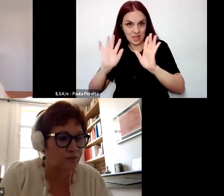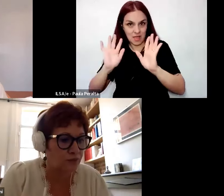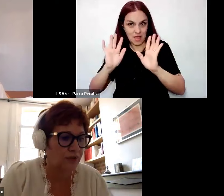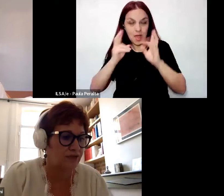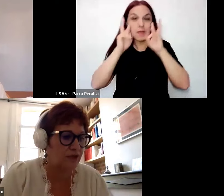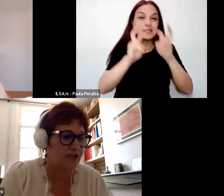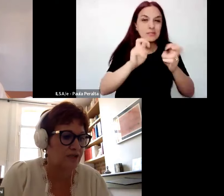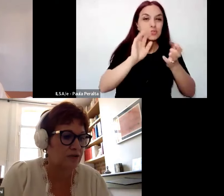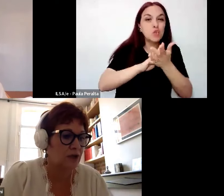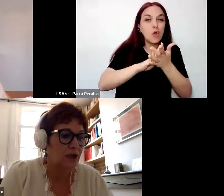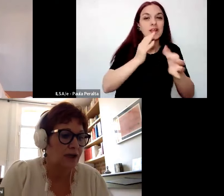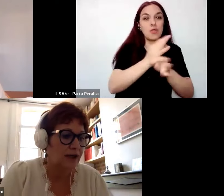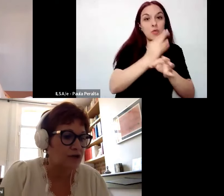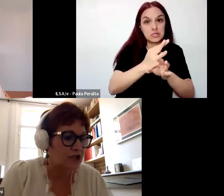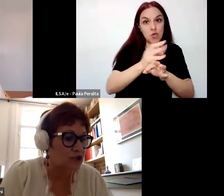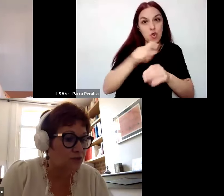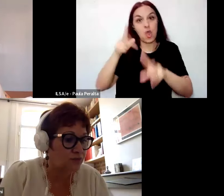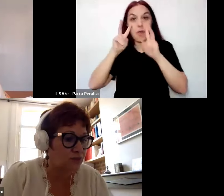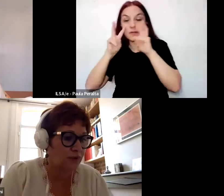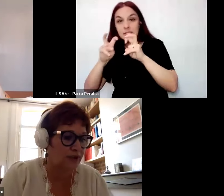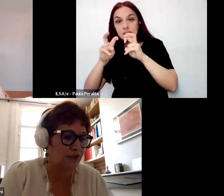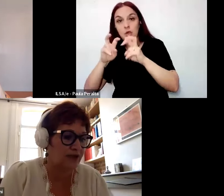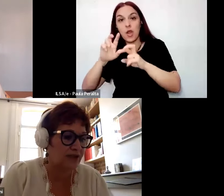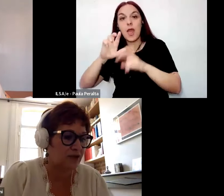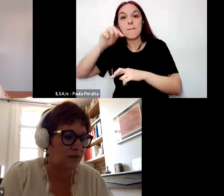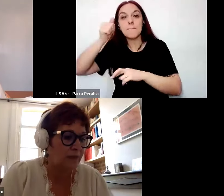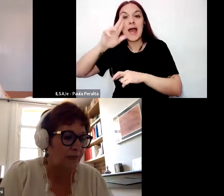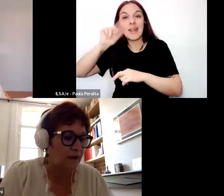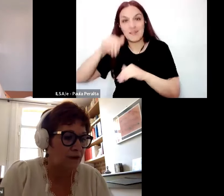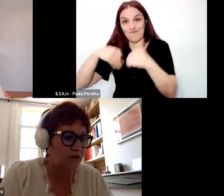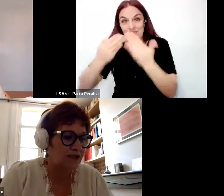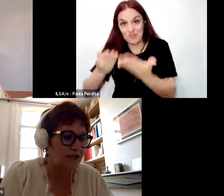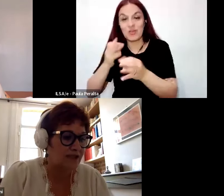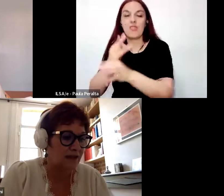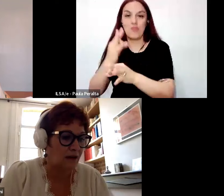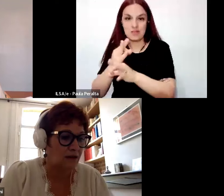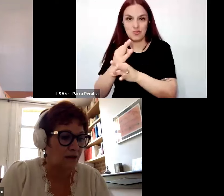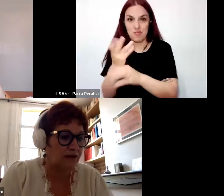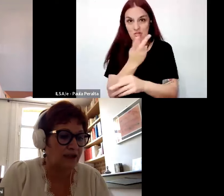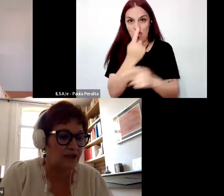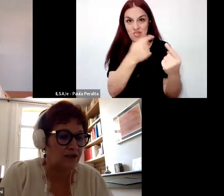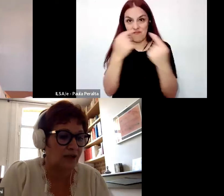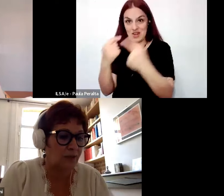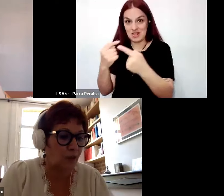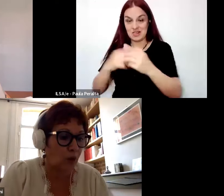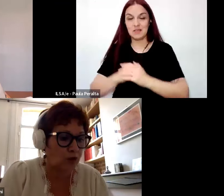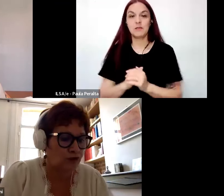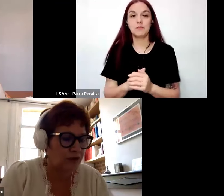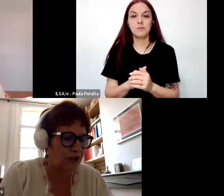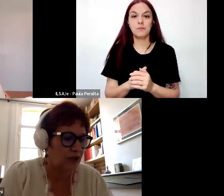educación e investigación para la educación. La investigación para